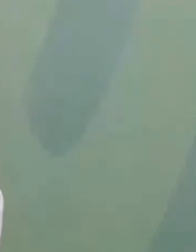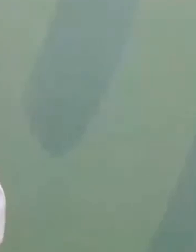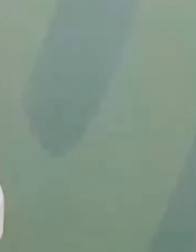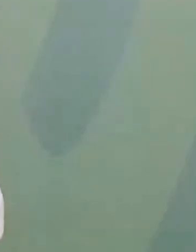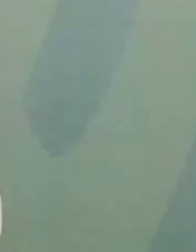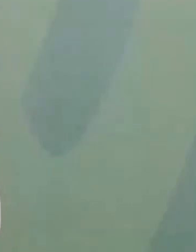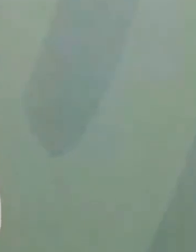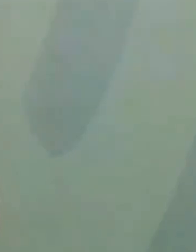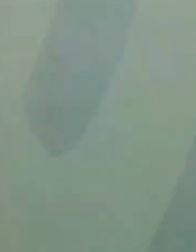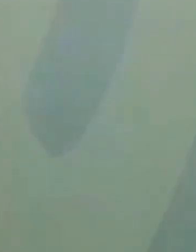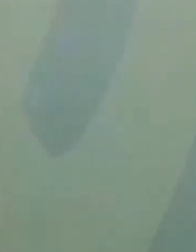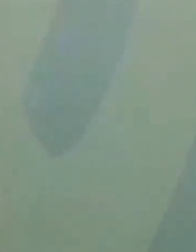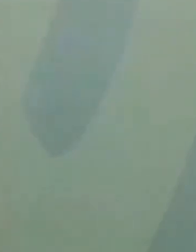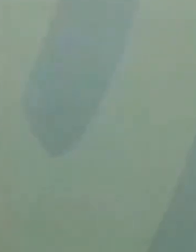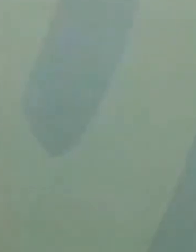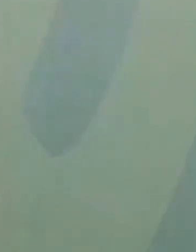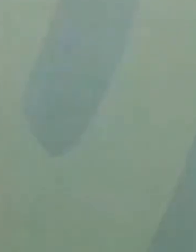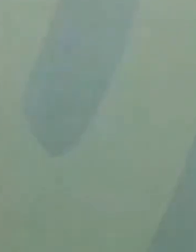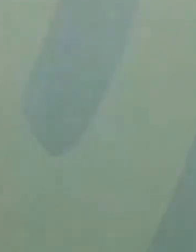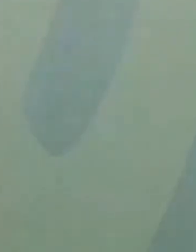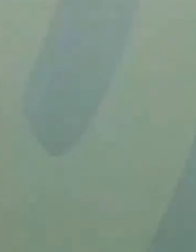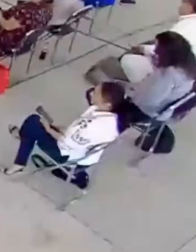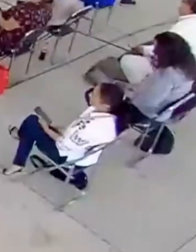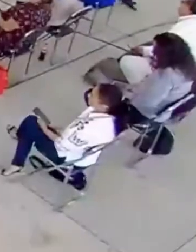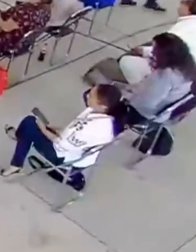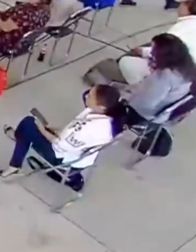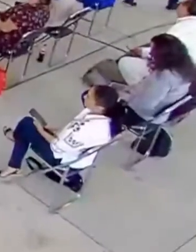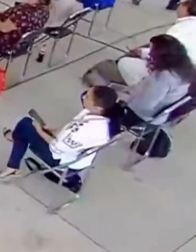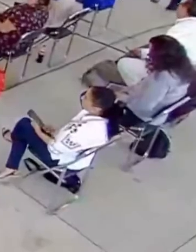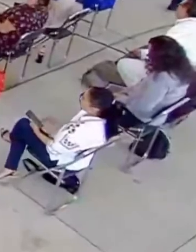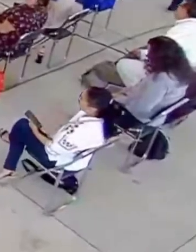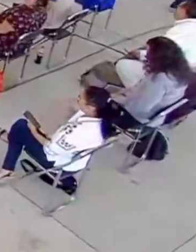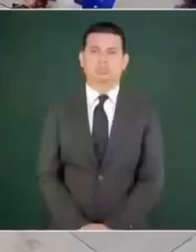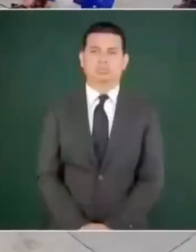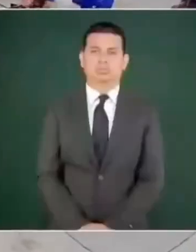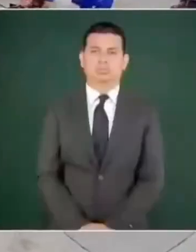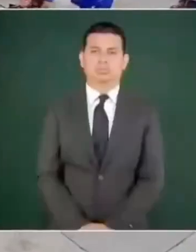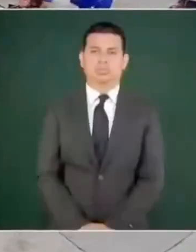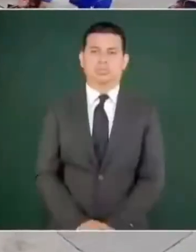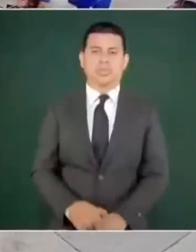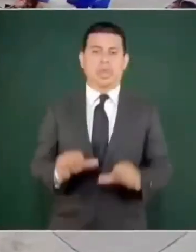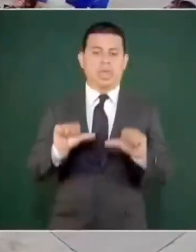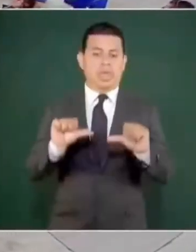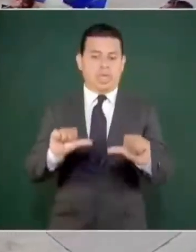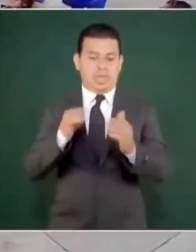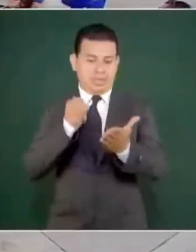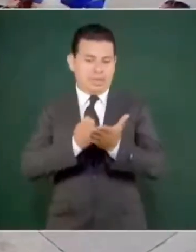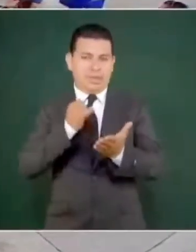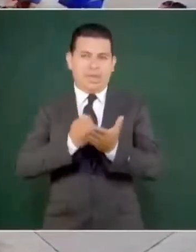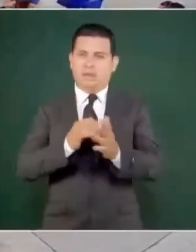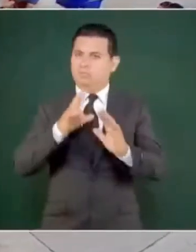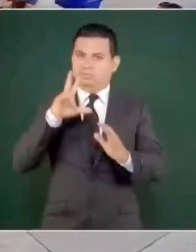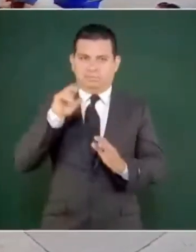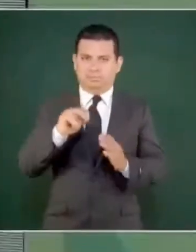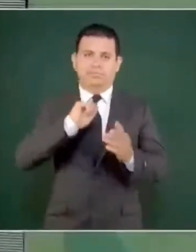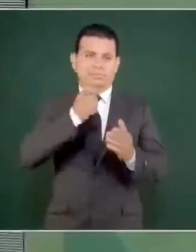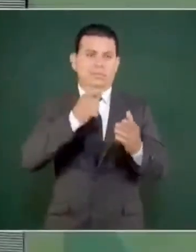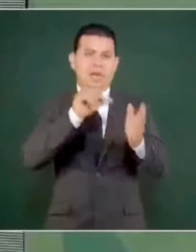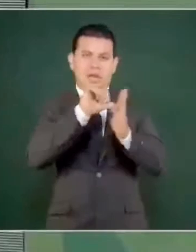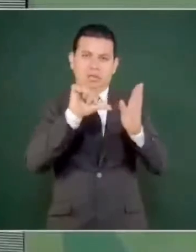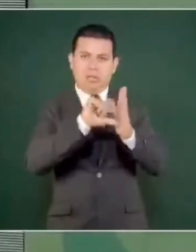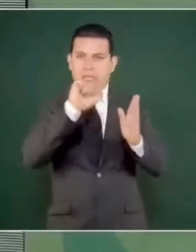Incluso por eso se modificó, se reformó el artículo 28